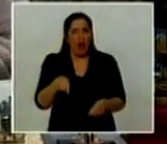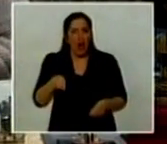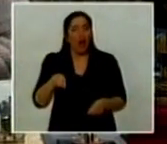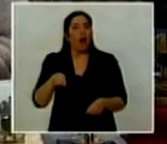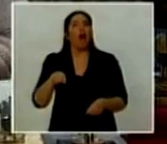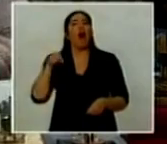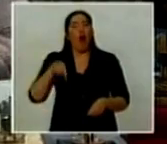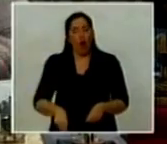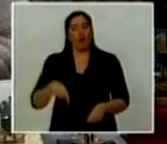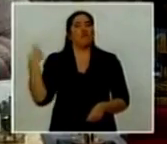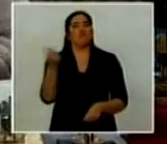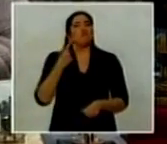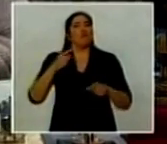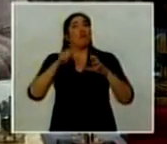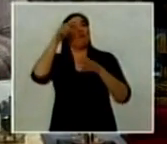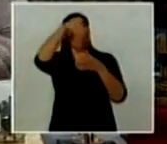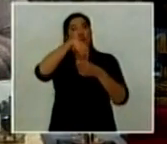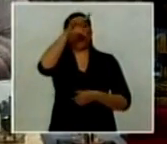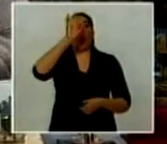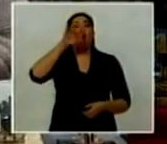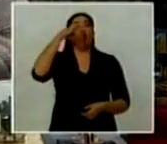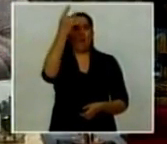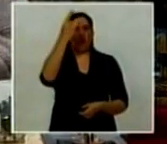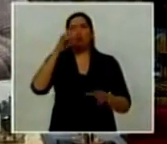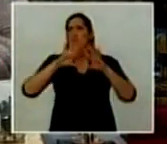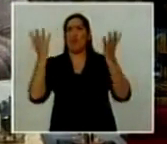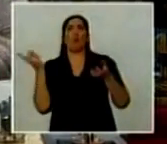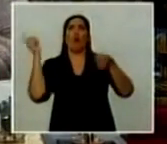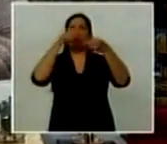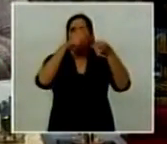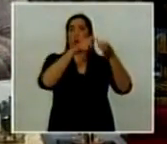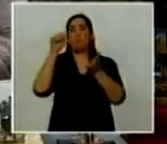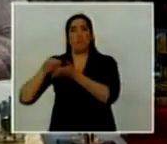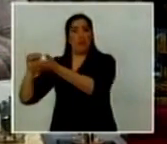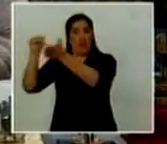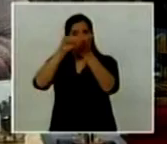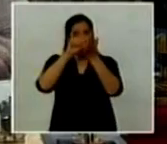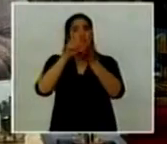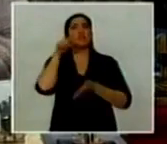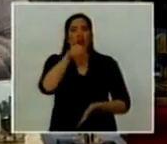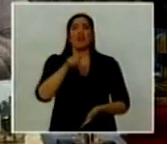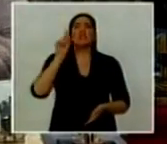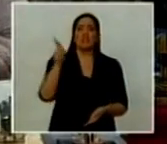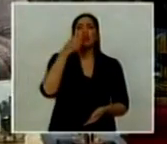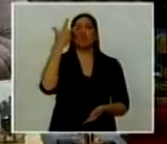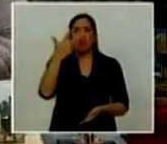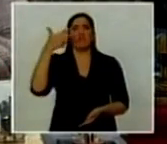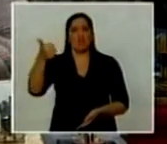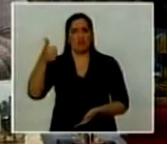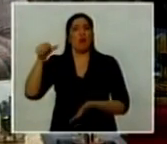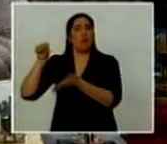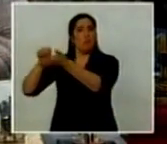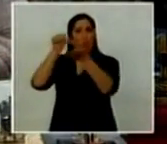absoluta de ese organismo representativo a nivel global que es Naciones Unidas, 136 países,